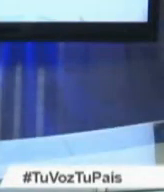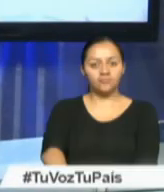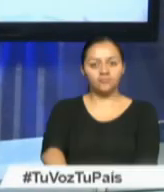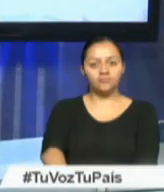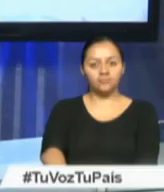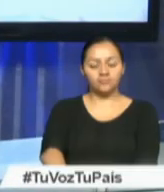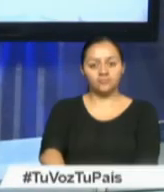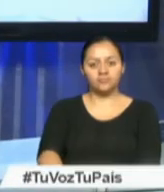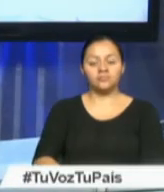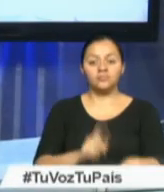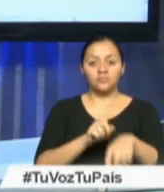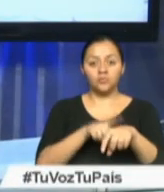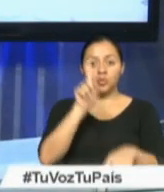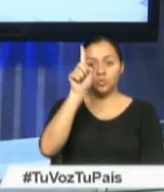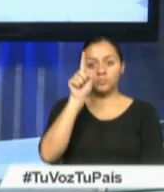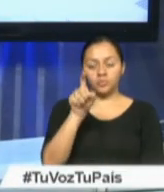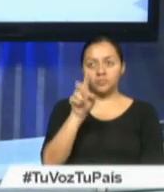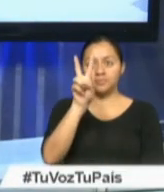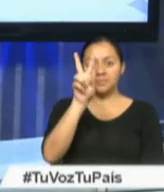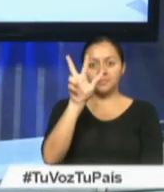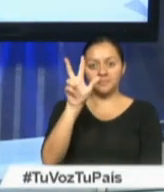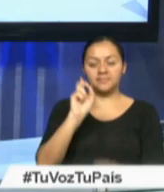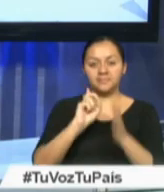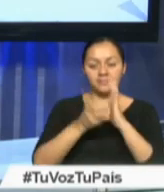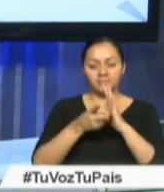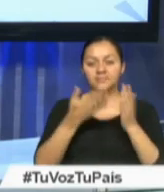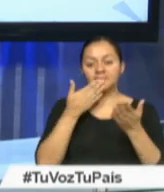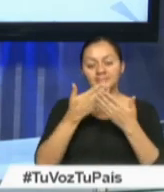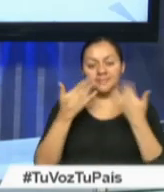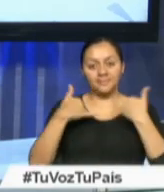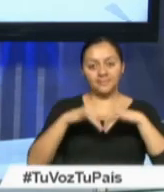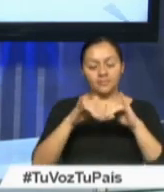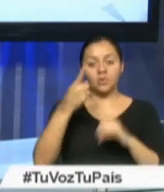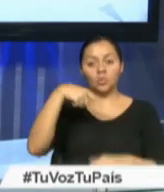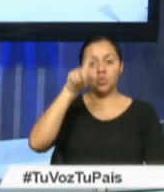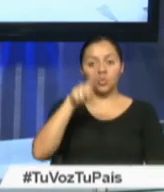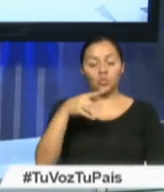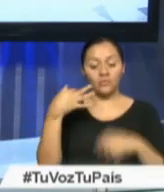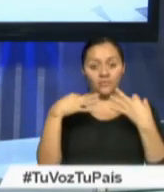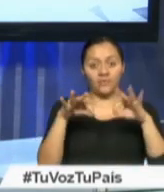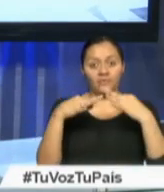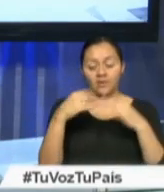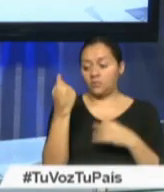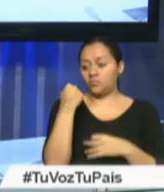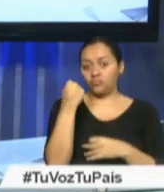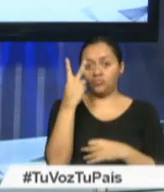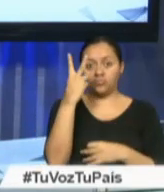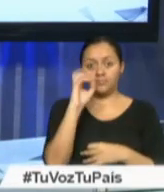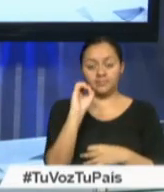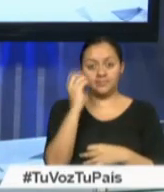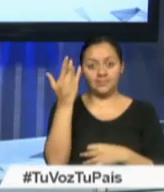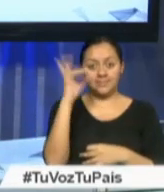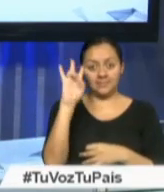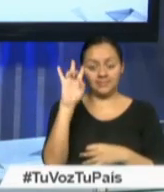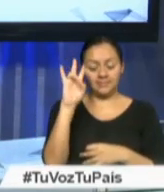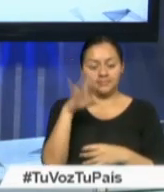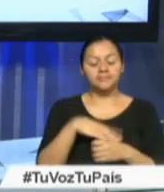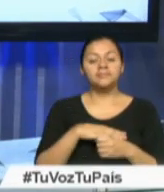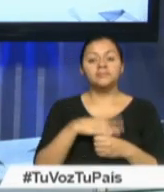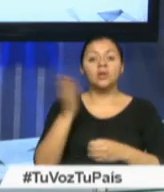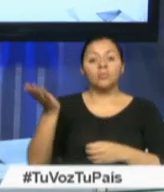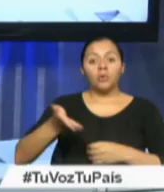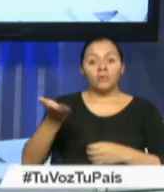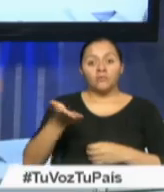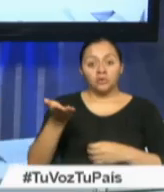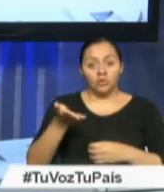13 con 23 Gracias por continuar con nosotros A partir del primero de febrero del año en curso los docentes que integran el Magisterio